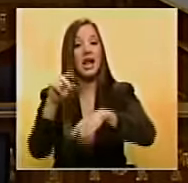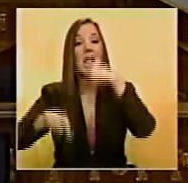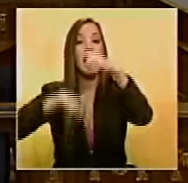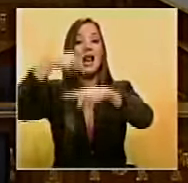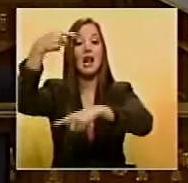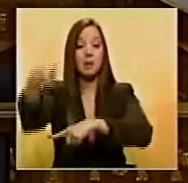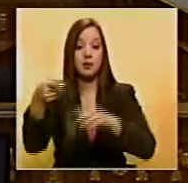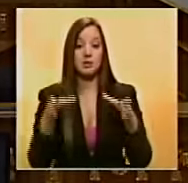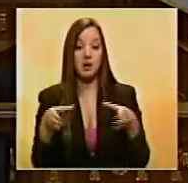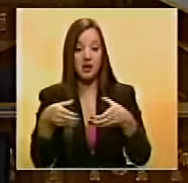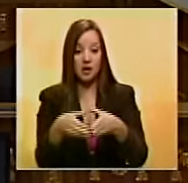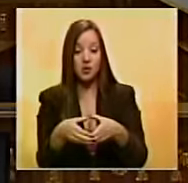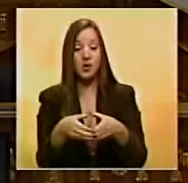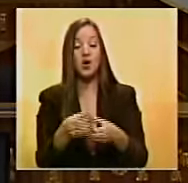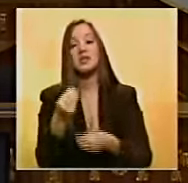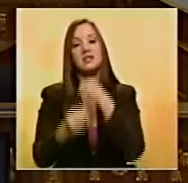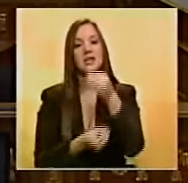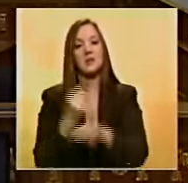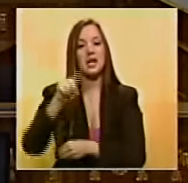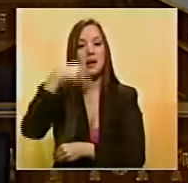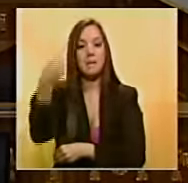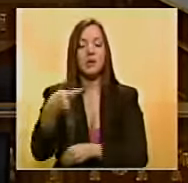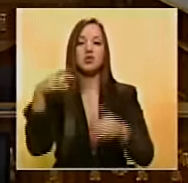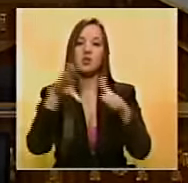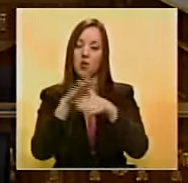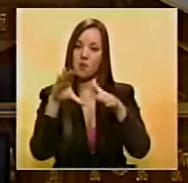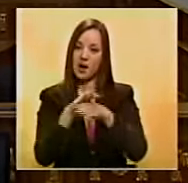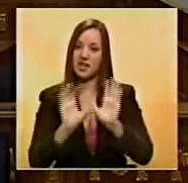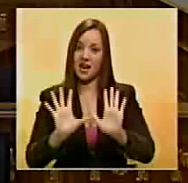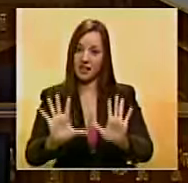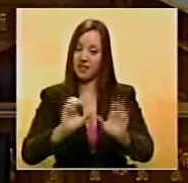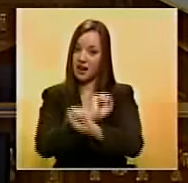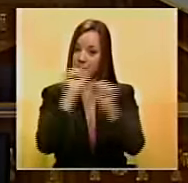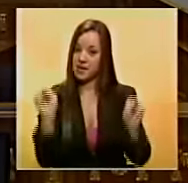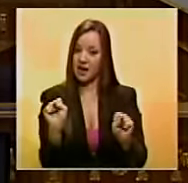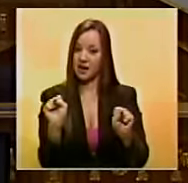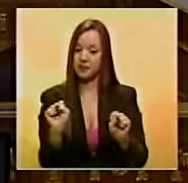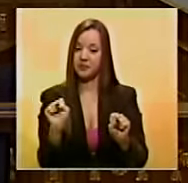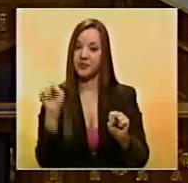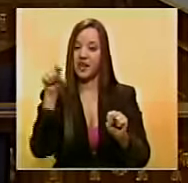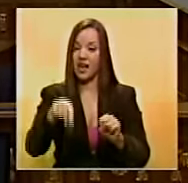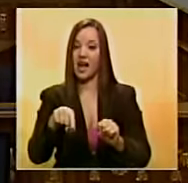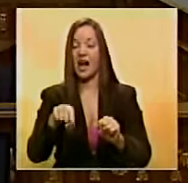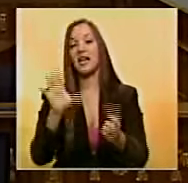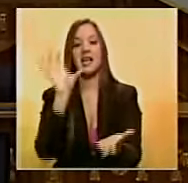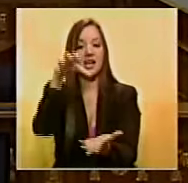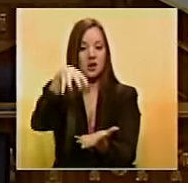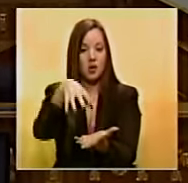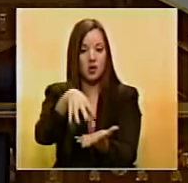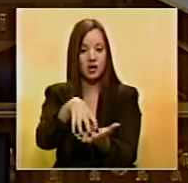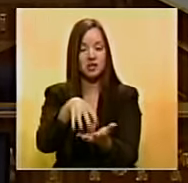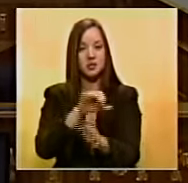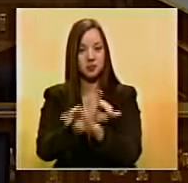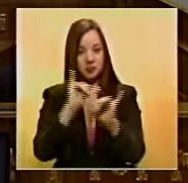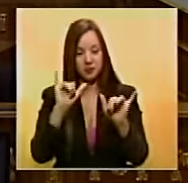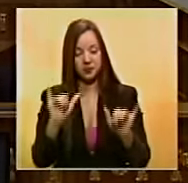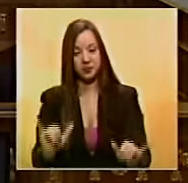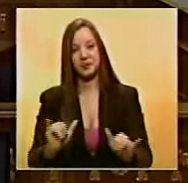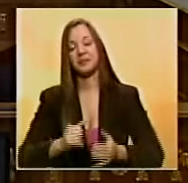sesión ordinaria se llevará a cabo el próximo martes a las 10 de la mañana. Desde el Palacio Federal Legislativo, Oliver Rodríguez, Noticiero